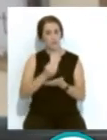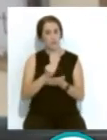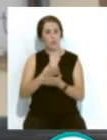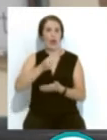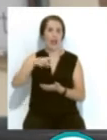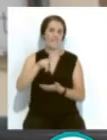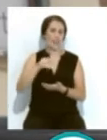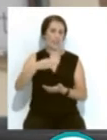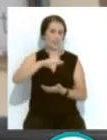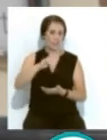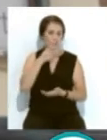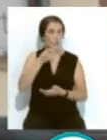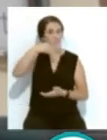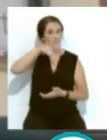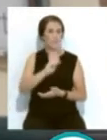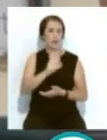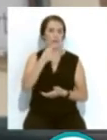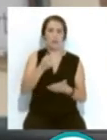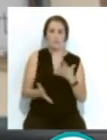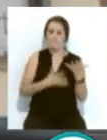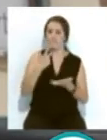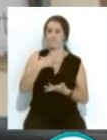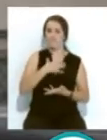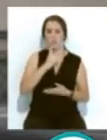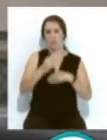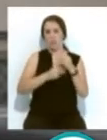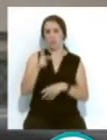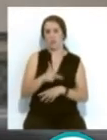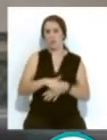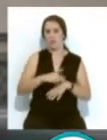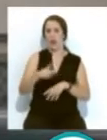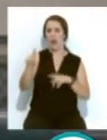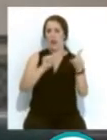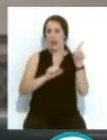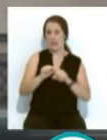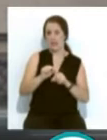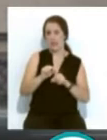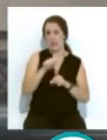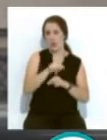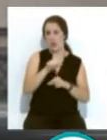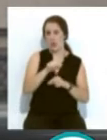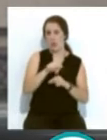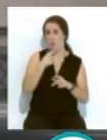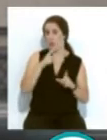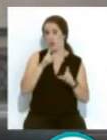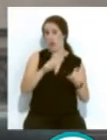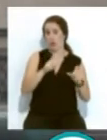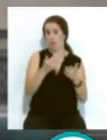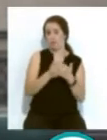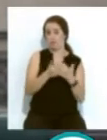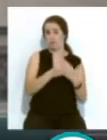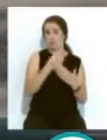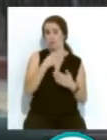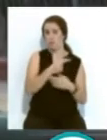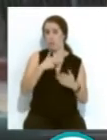...que una vez más ven imposibilitado ejercer su derecho a elegir unos estudios en la escuela